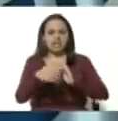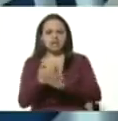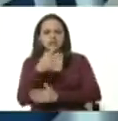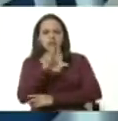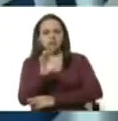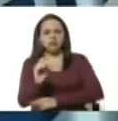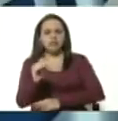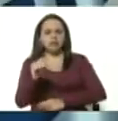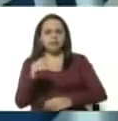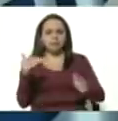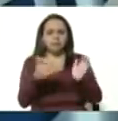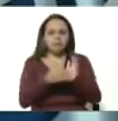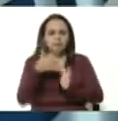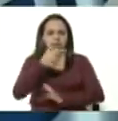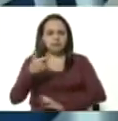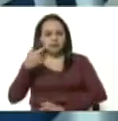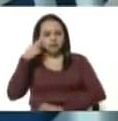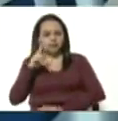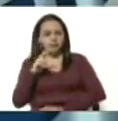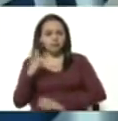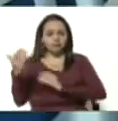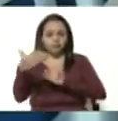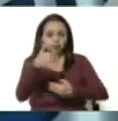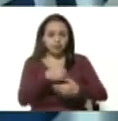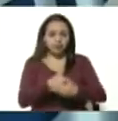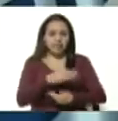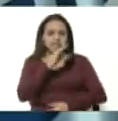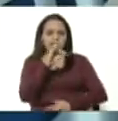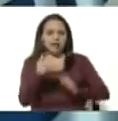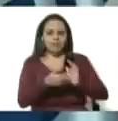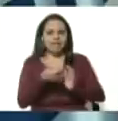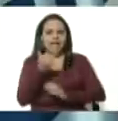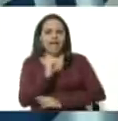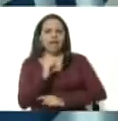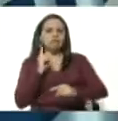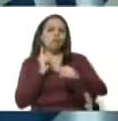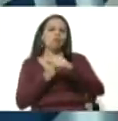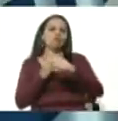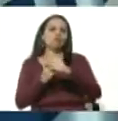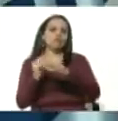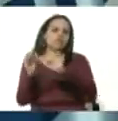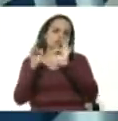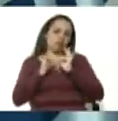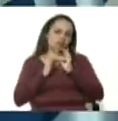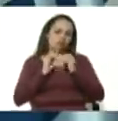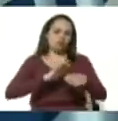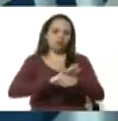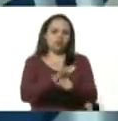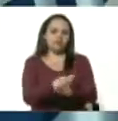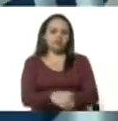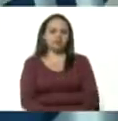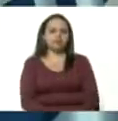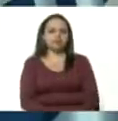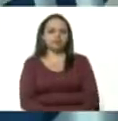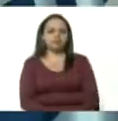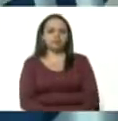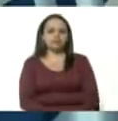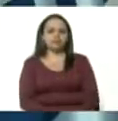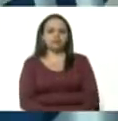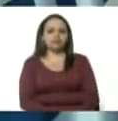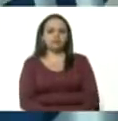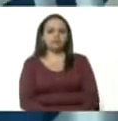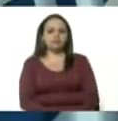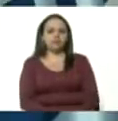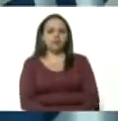y cerca de 3.000 de ellos han retornado siendo portadores del virus lo que ha